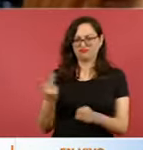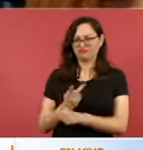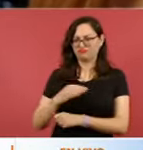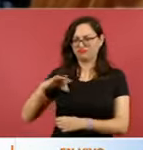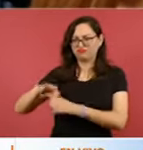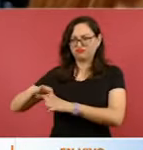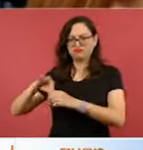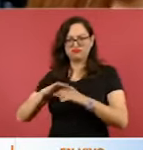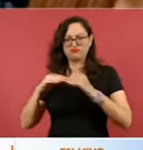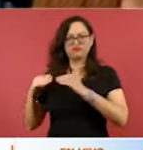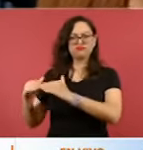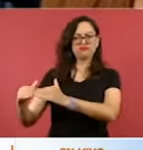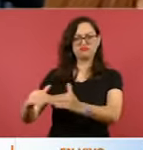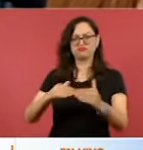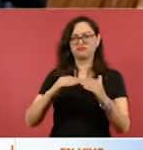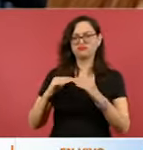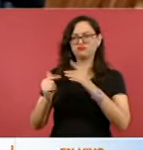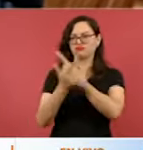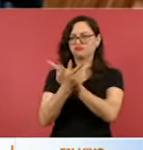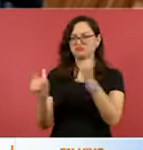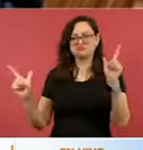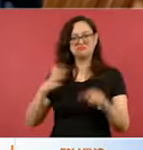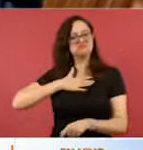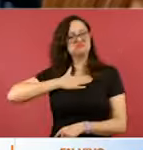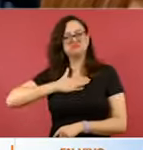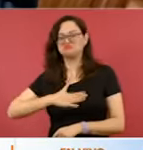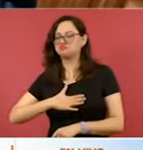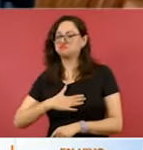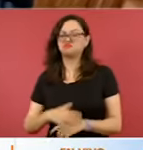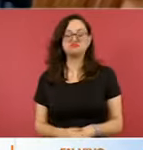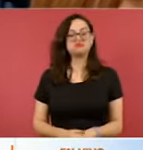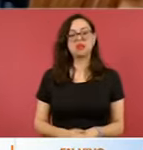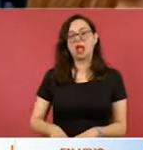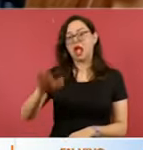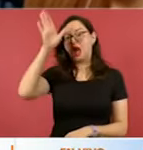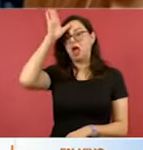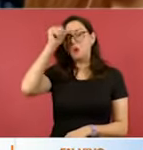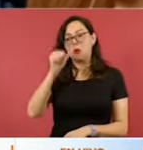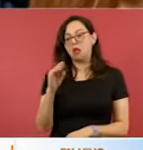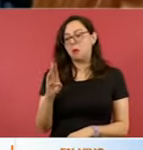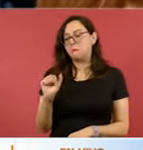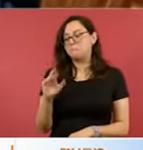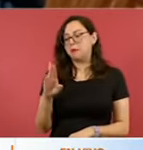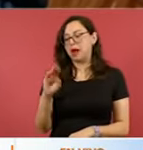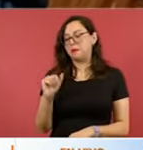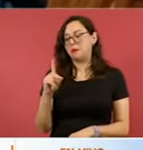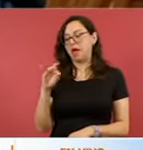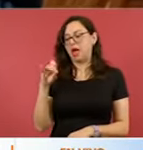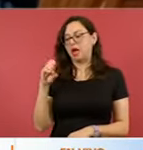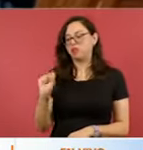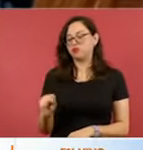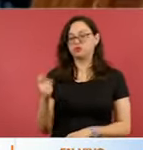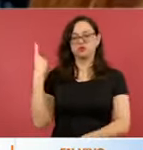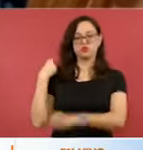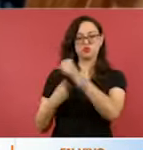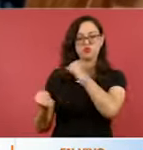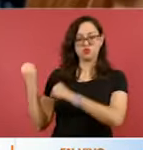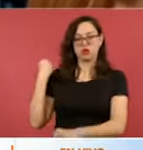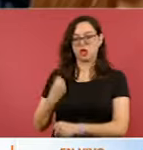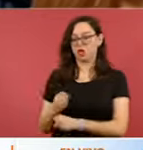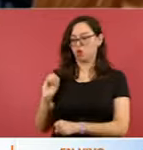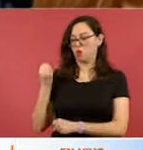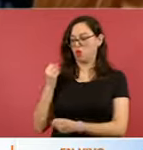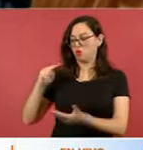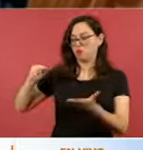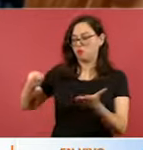democrático, libre o justo, con la violación de los acuerdos de Barbados firmados en octubre pasado entre la oposición y entre el